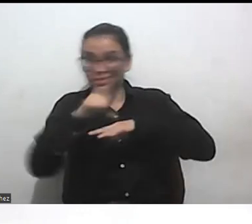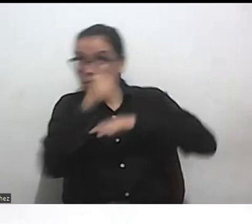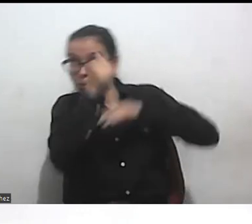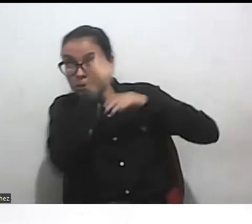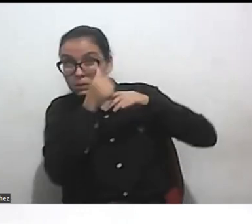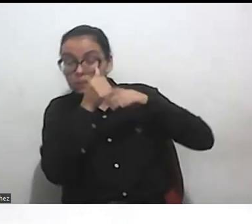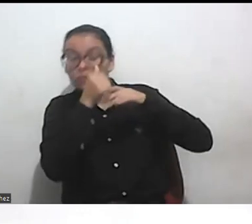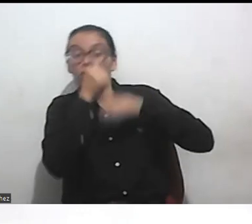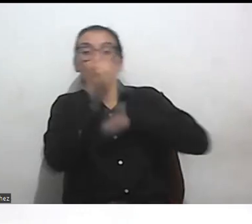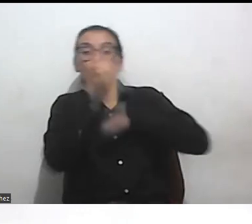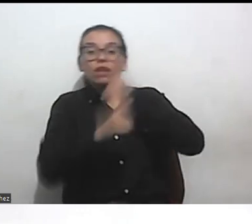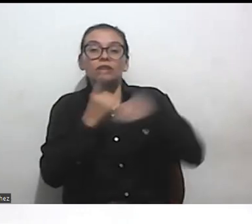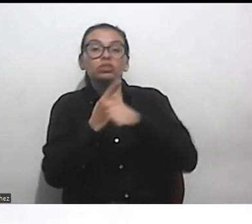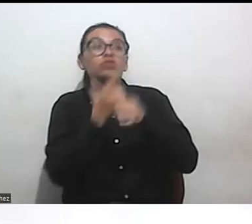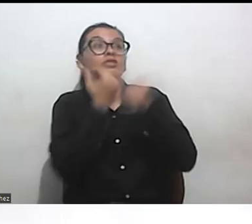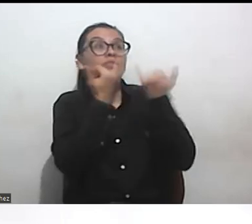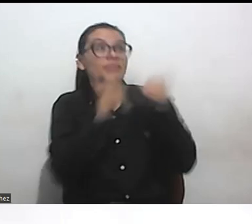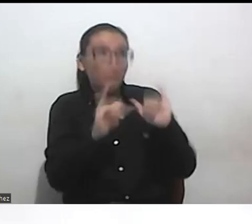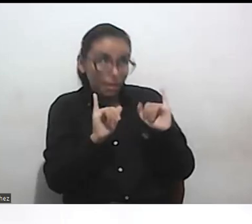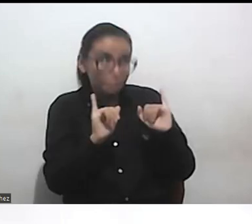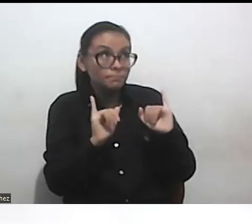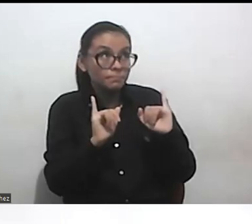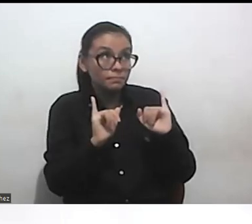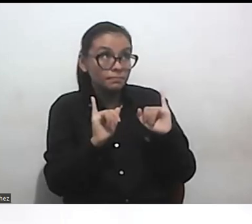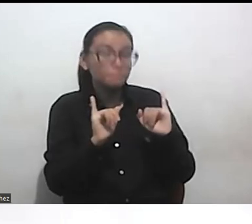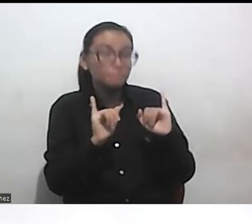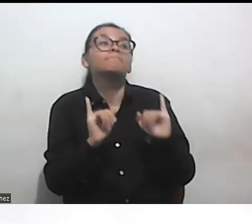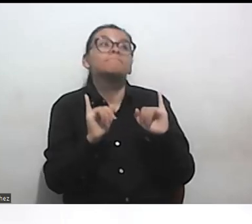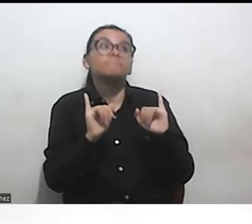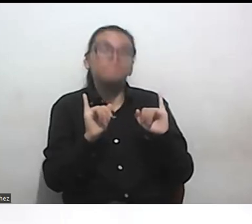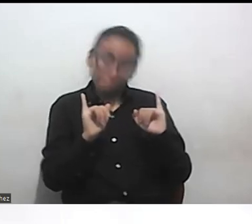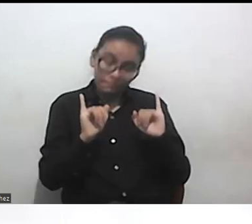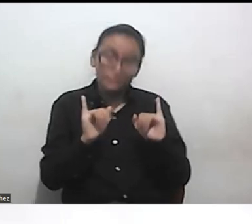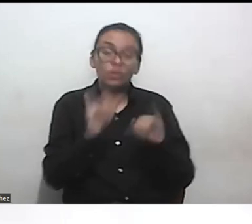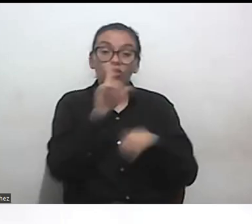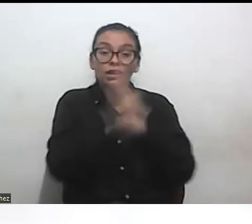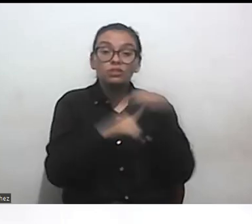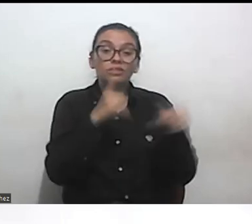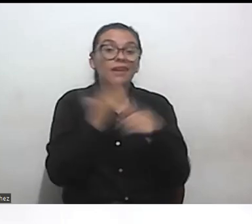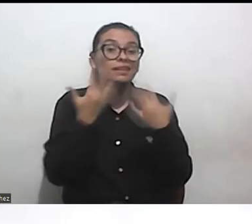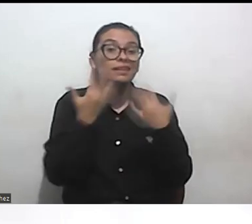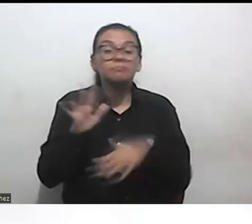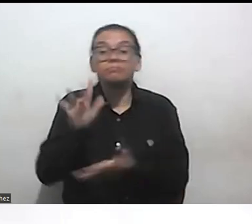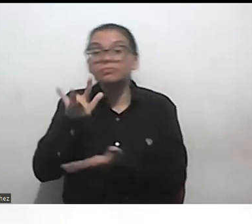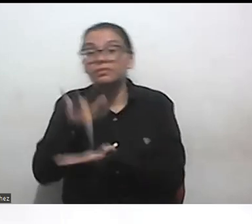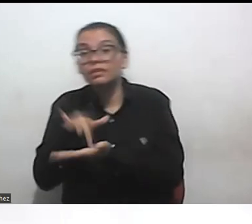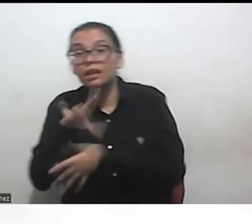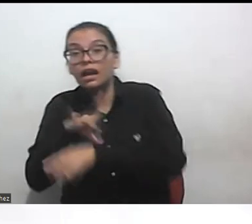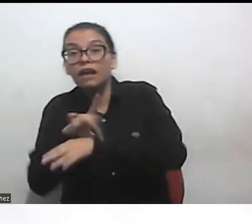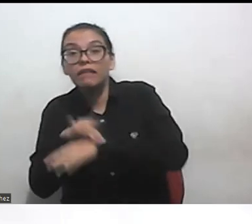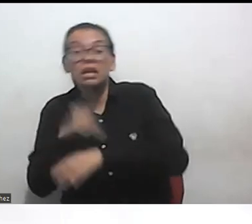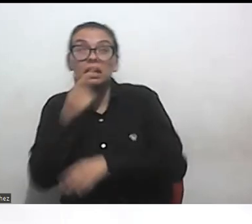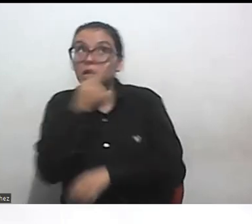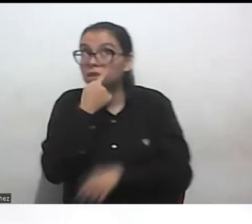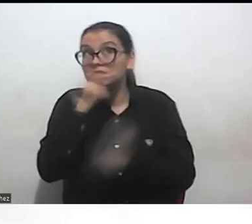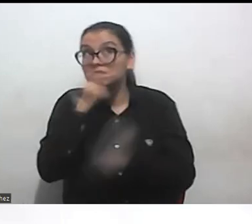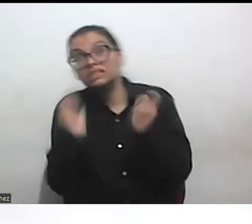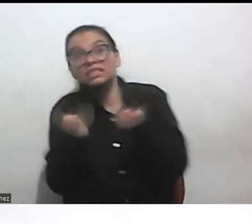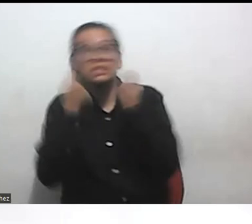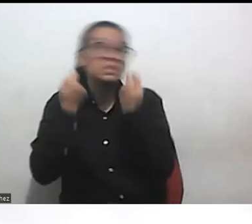año para que me vuelvan a ver el ojo me imagino que en estos días a ver si ese ojo se salvó o no